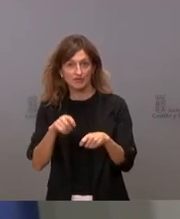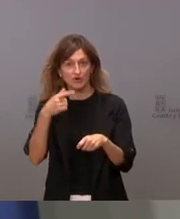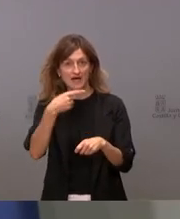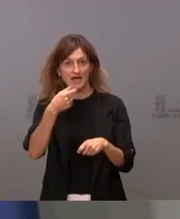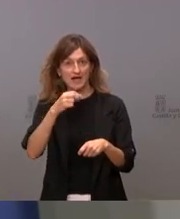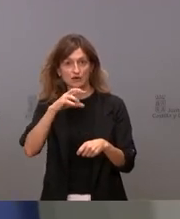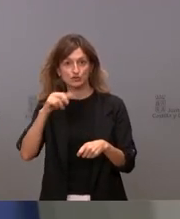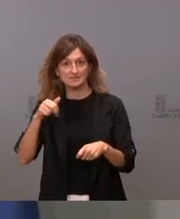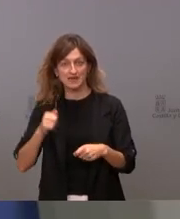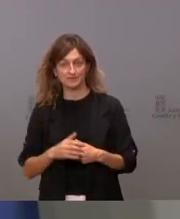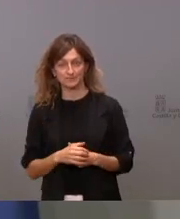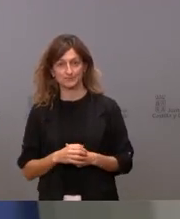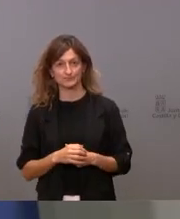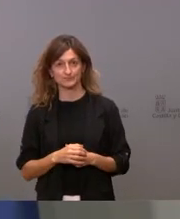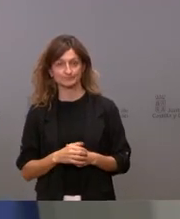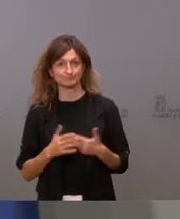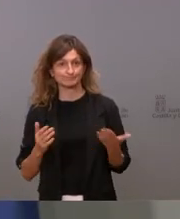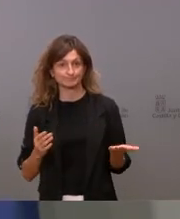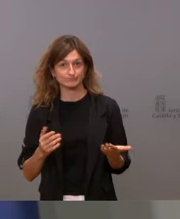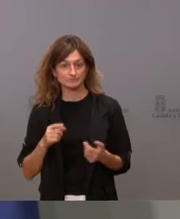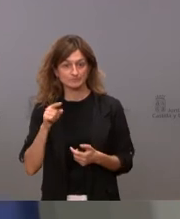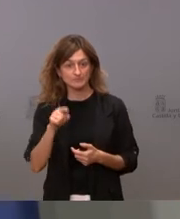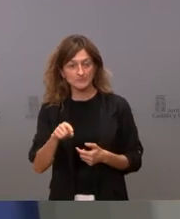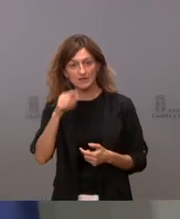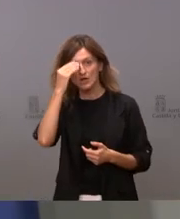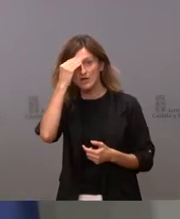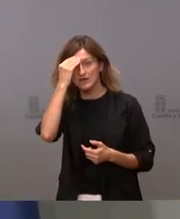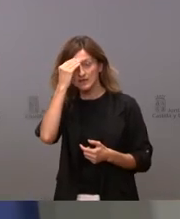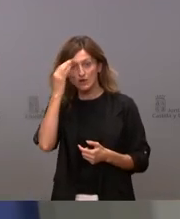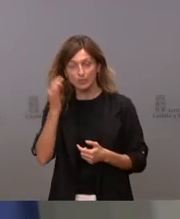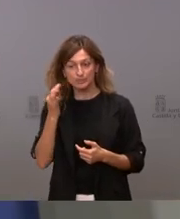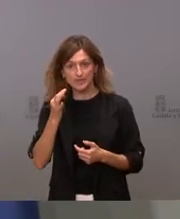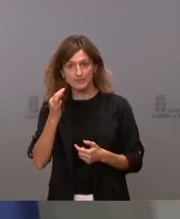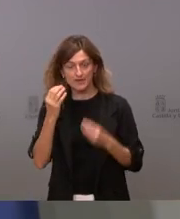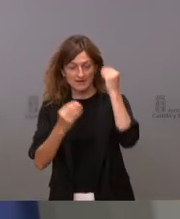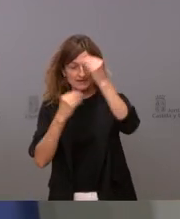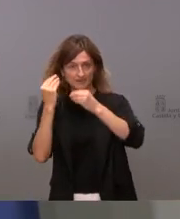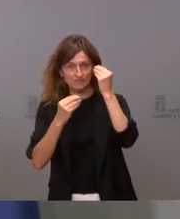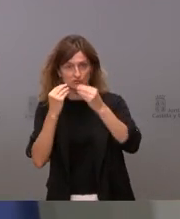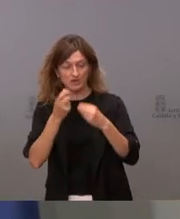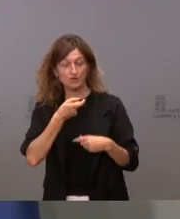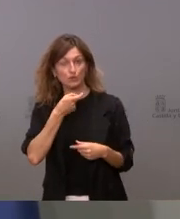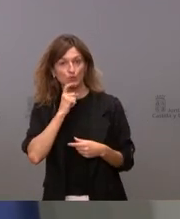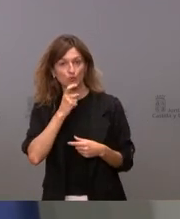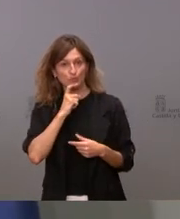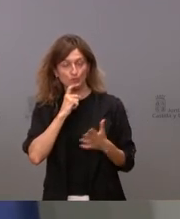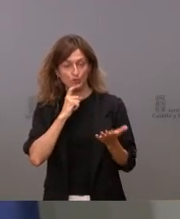y eso yo creo que debería de mover a la reflexión sobre cómo